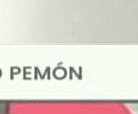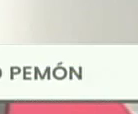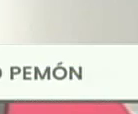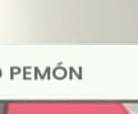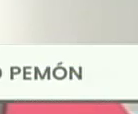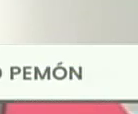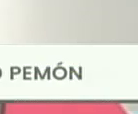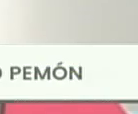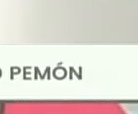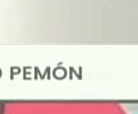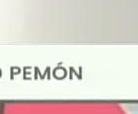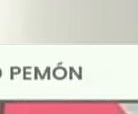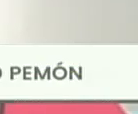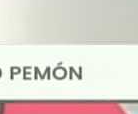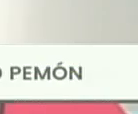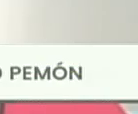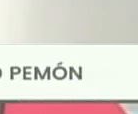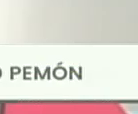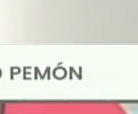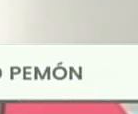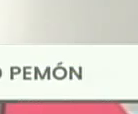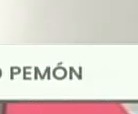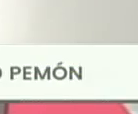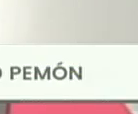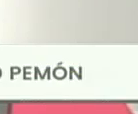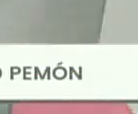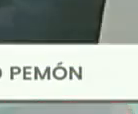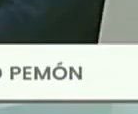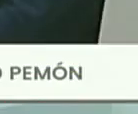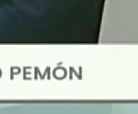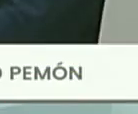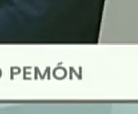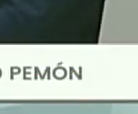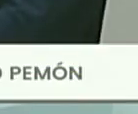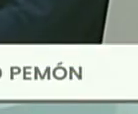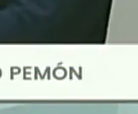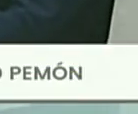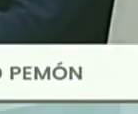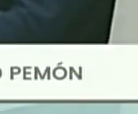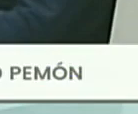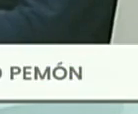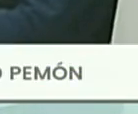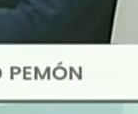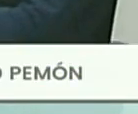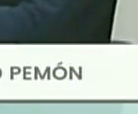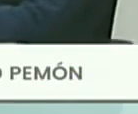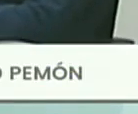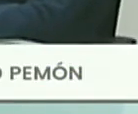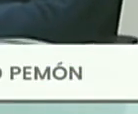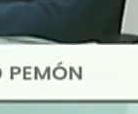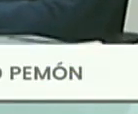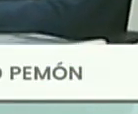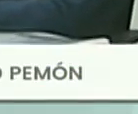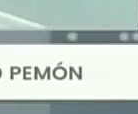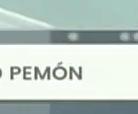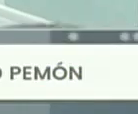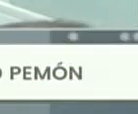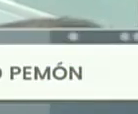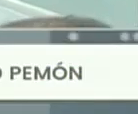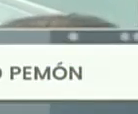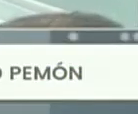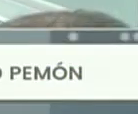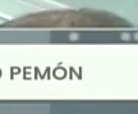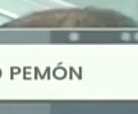distanciamiento social todo lo que tiene que ver con el lavado y la higienización de las manos y los espacios de trabajo